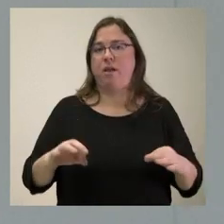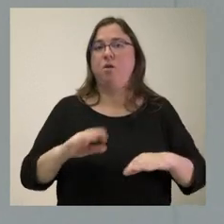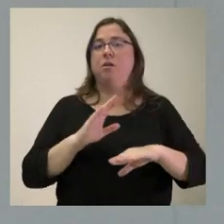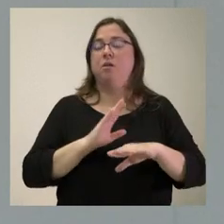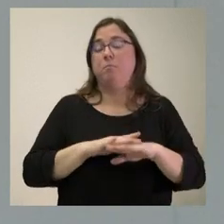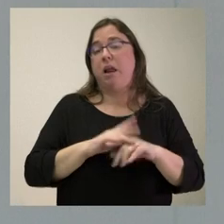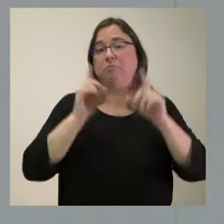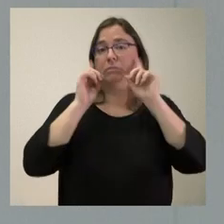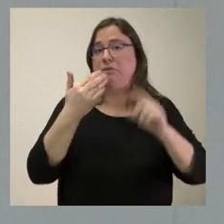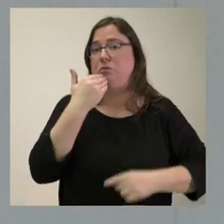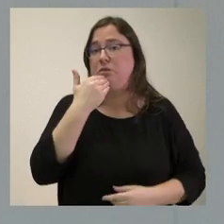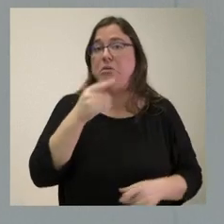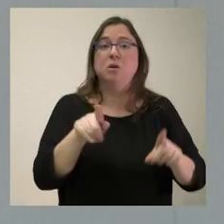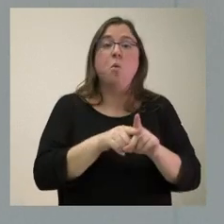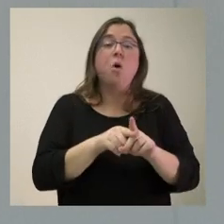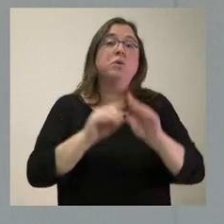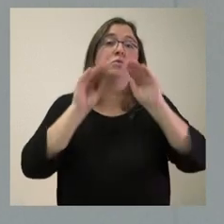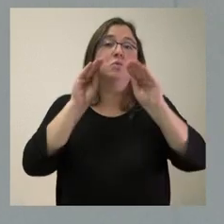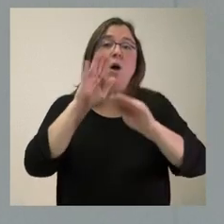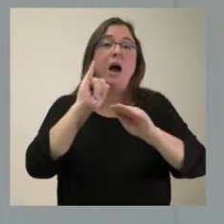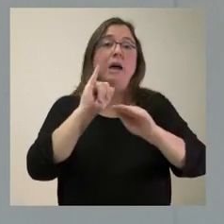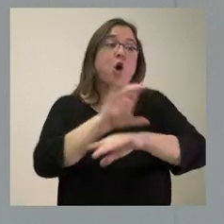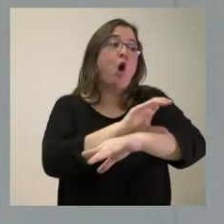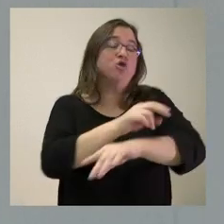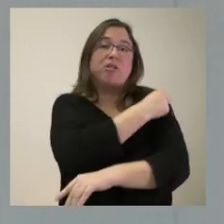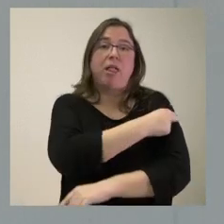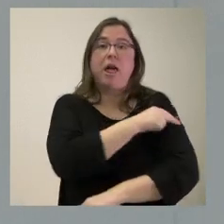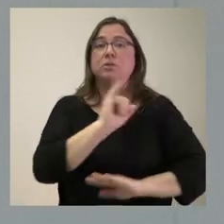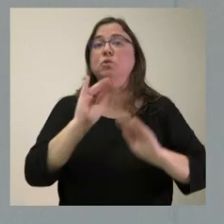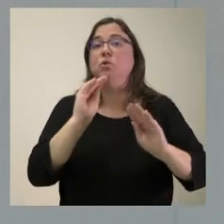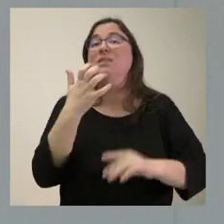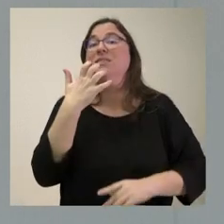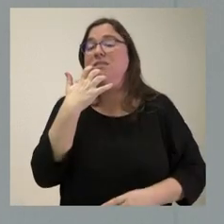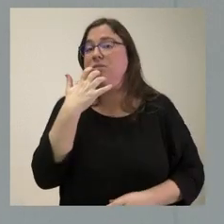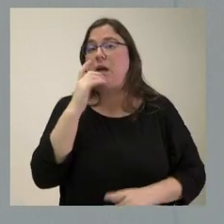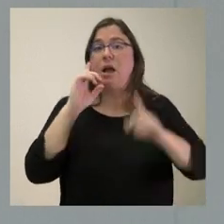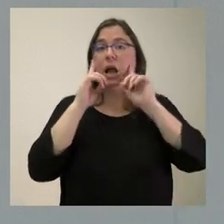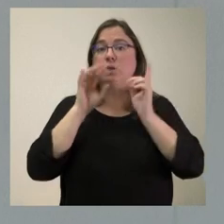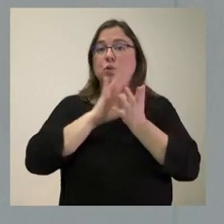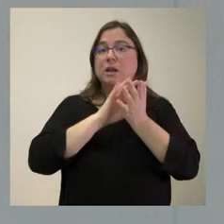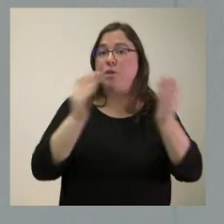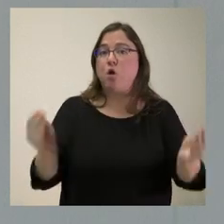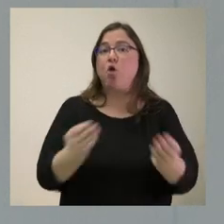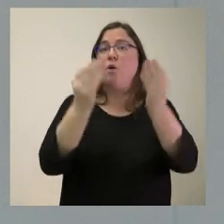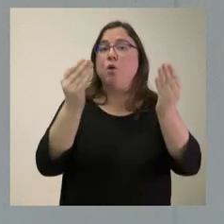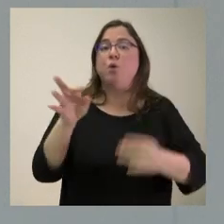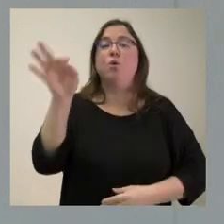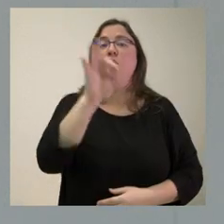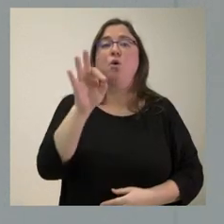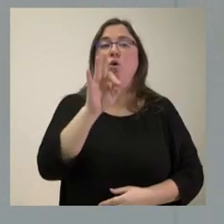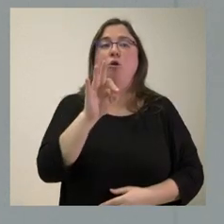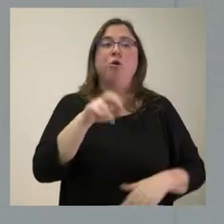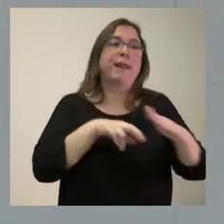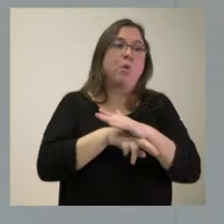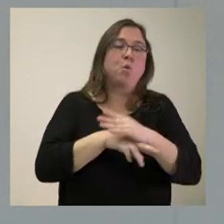actuaciones y que sea el que tenga establecido la Consejería de Sanidad cuando se mejora una infraestructura o en equipamiento